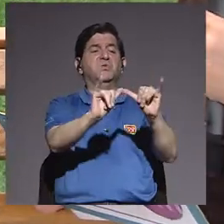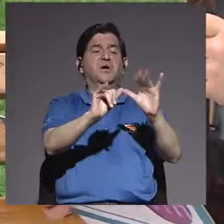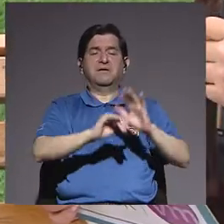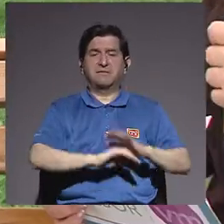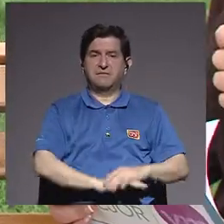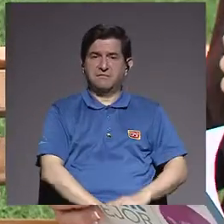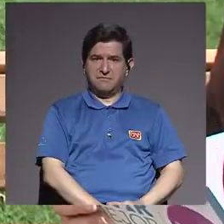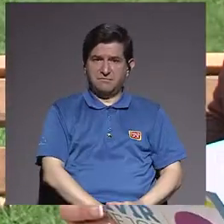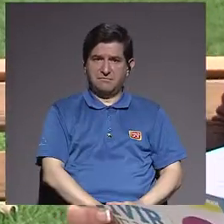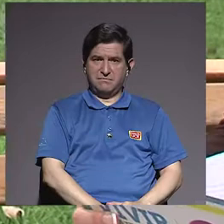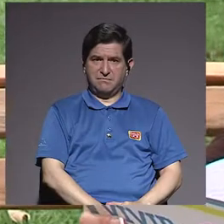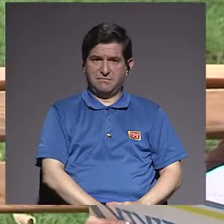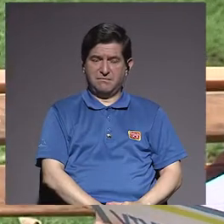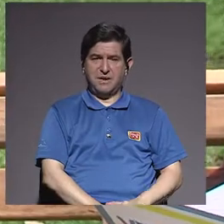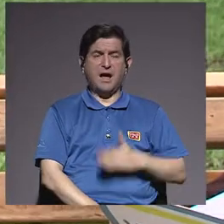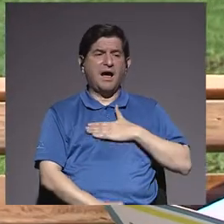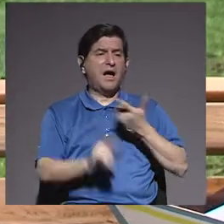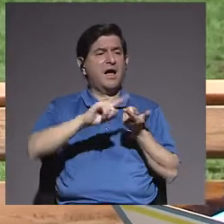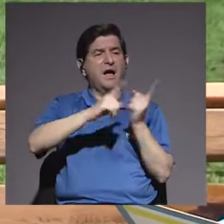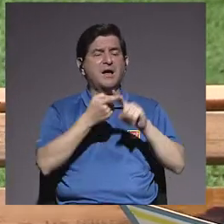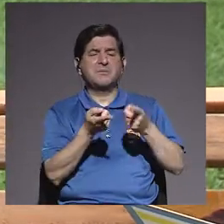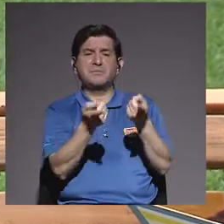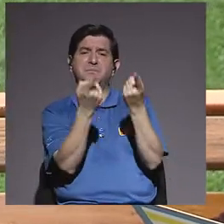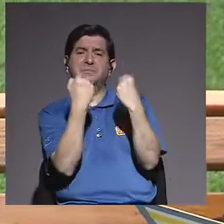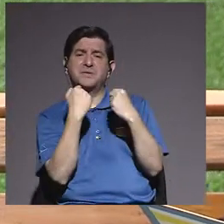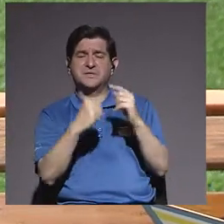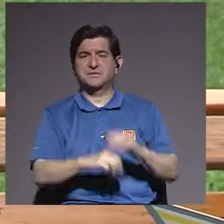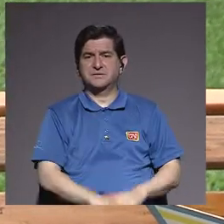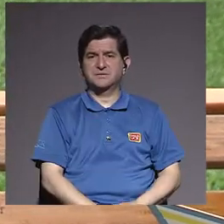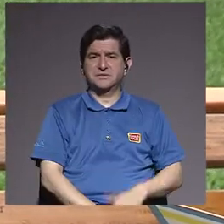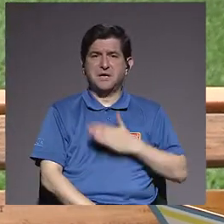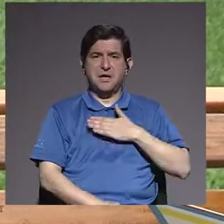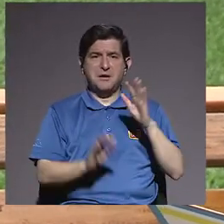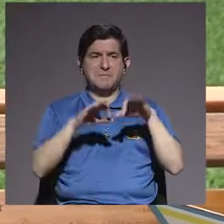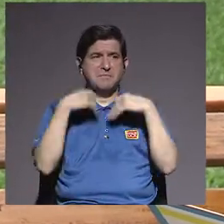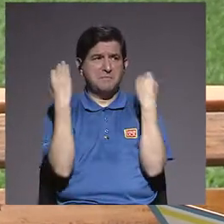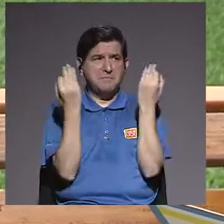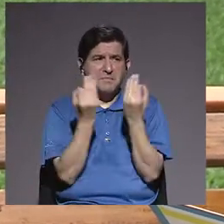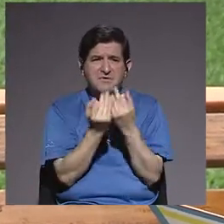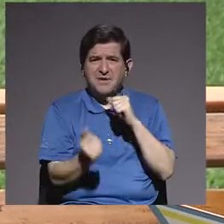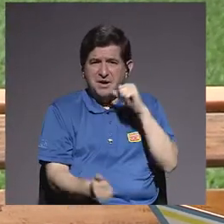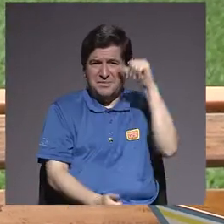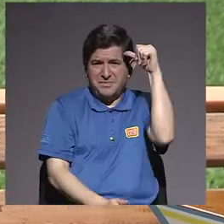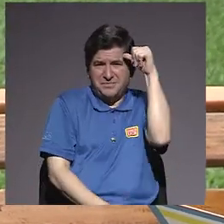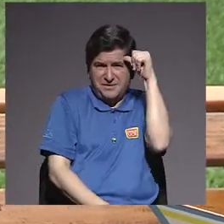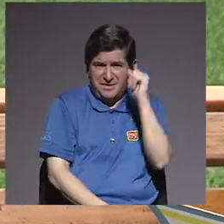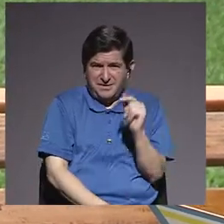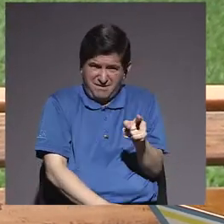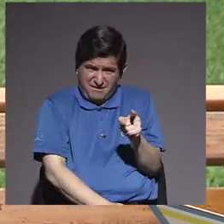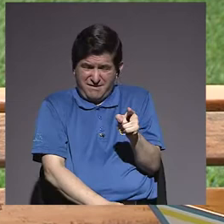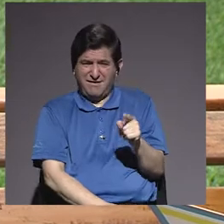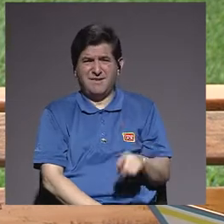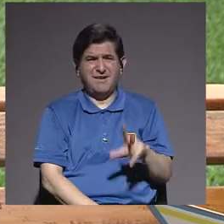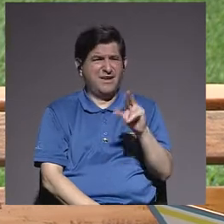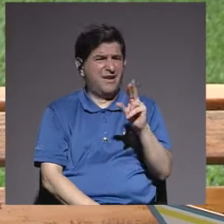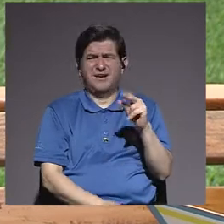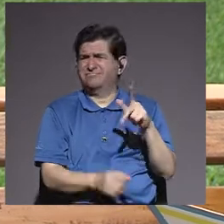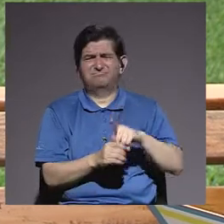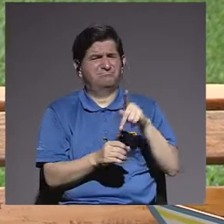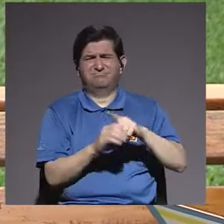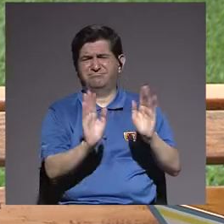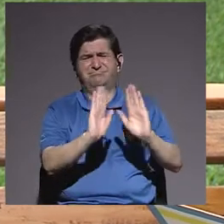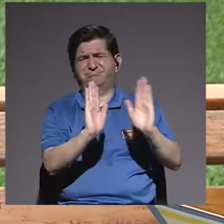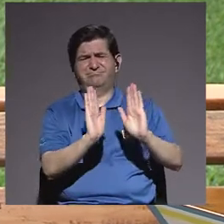porque, bueno, ahí vienen mis amigos y mi familiar adulto no está para